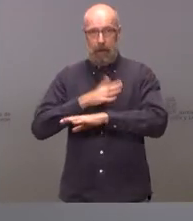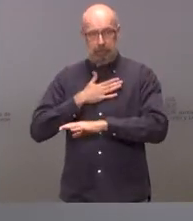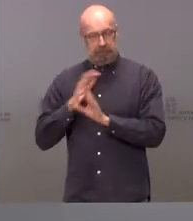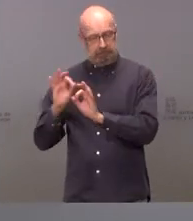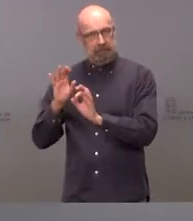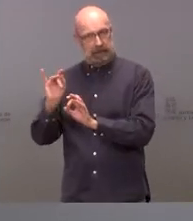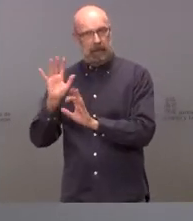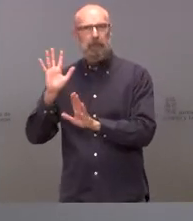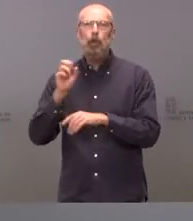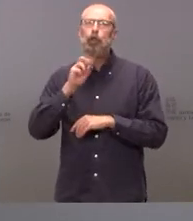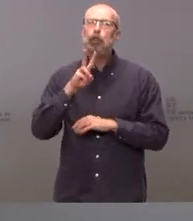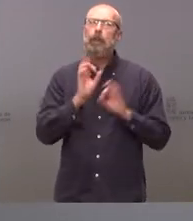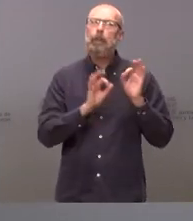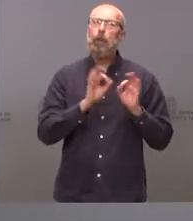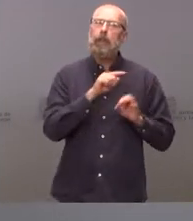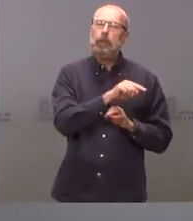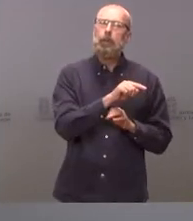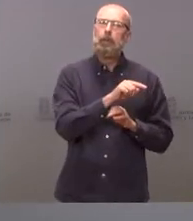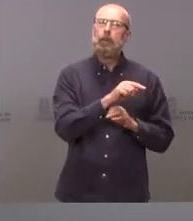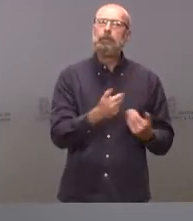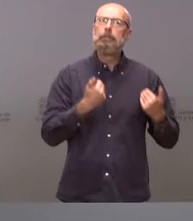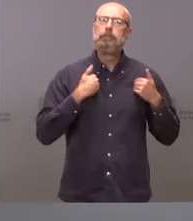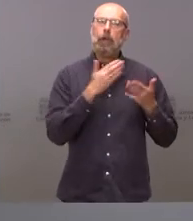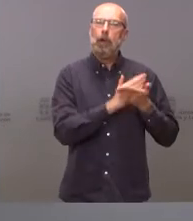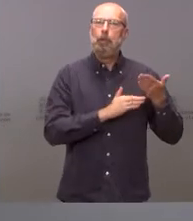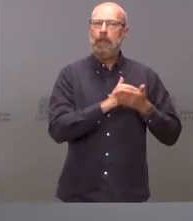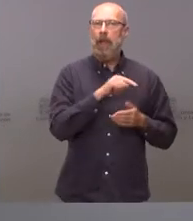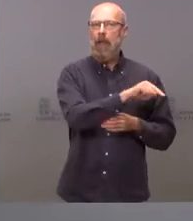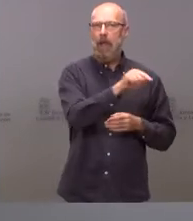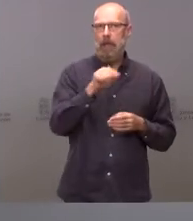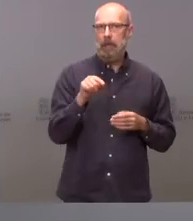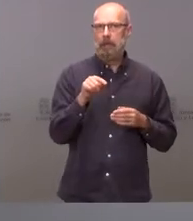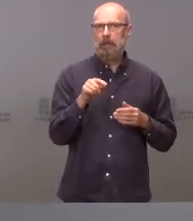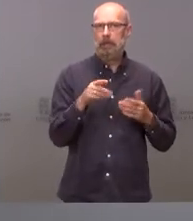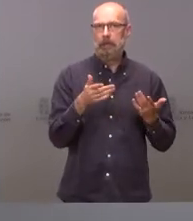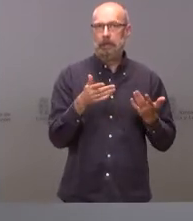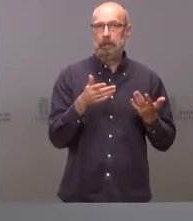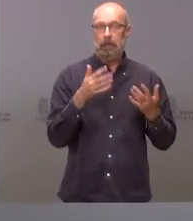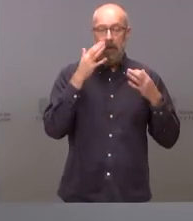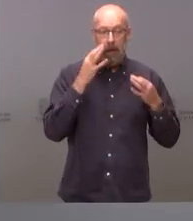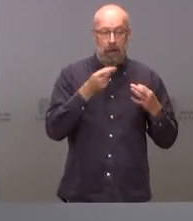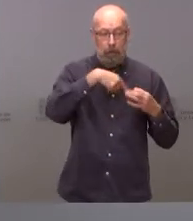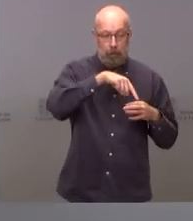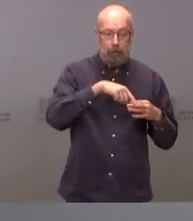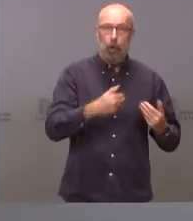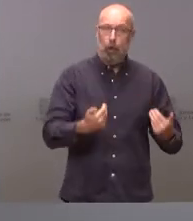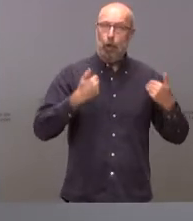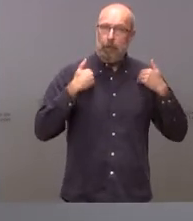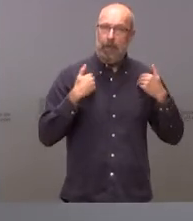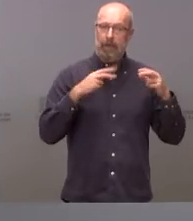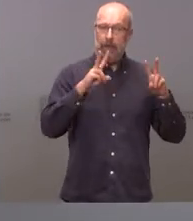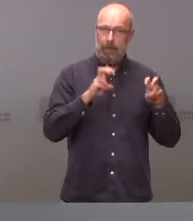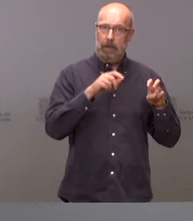tanto que solo el 12% corresponderá a las comunidades autónomas, que somos quienes tenemos competencias muy relevantes en el ámbito de la